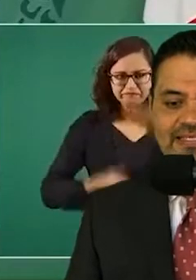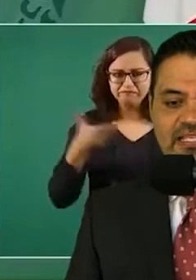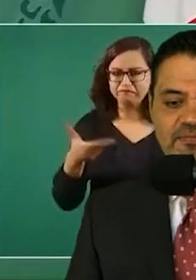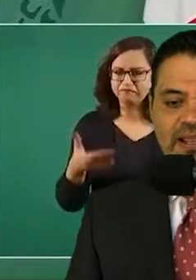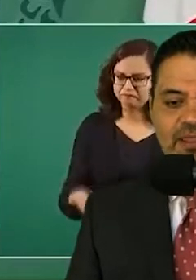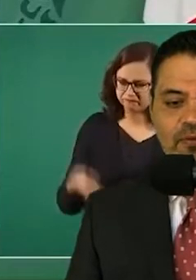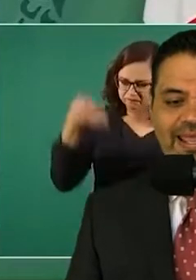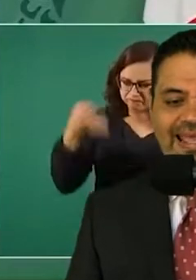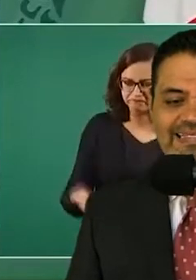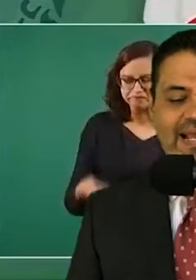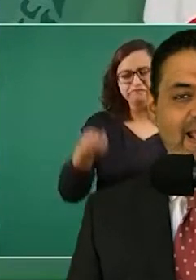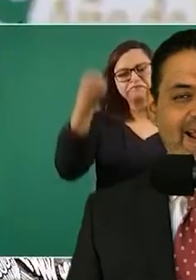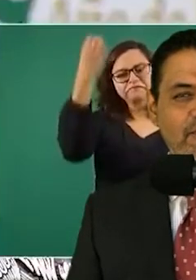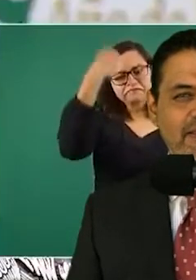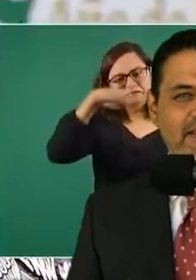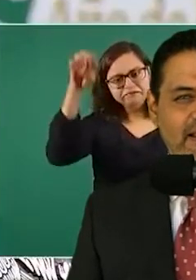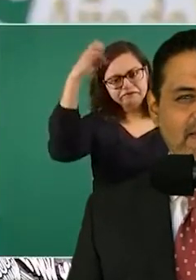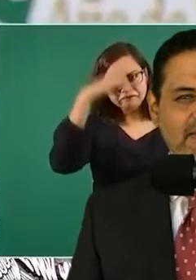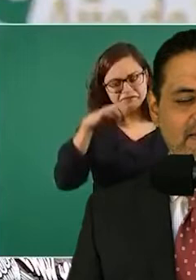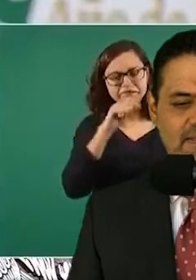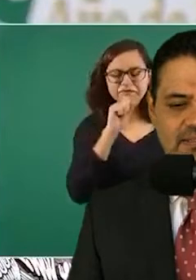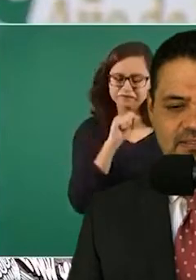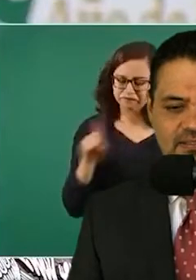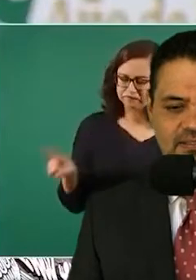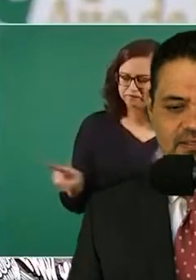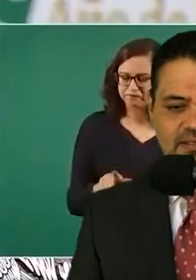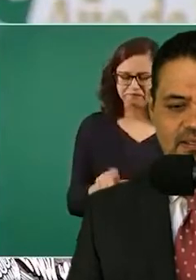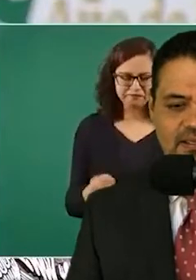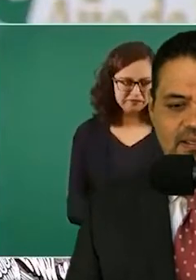se ha desplegado un exagerado interés